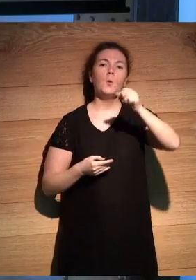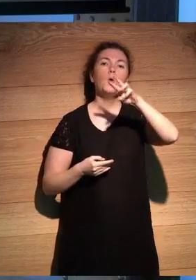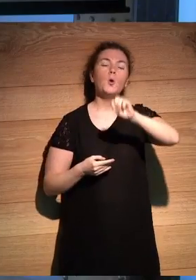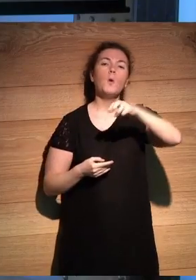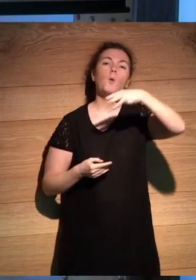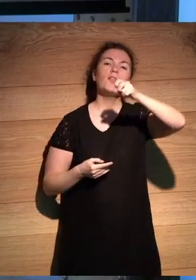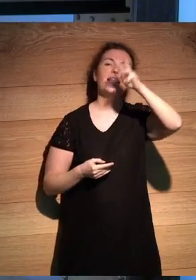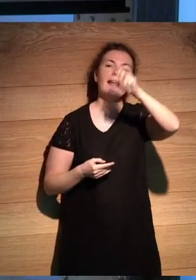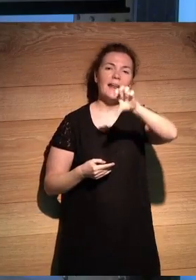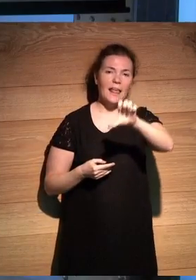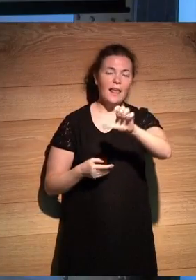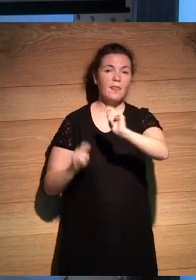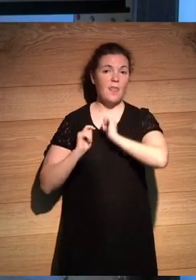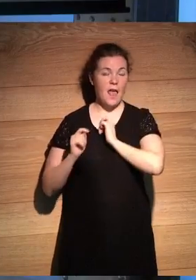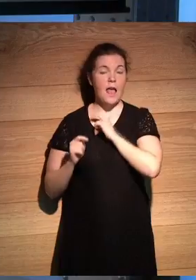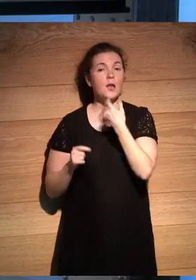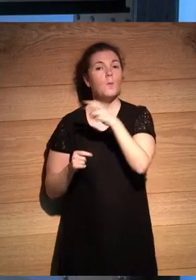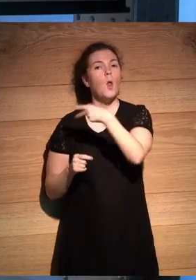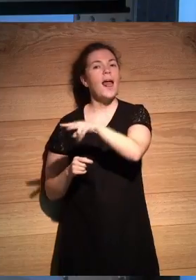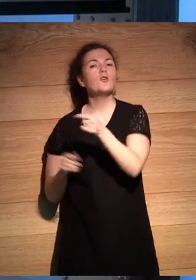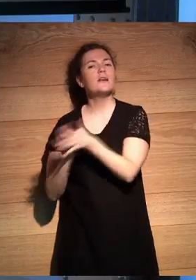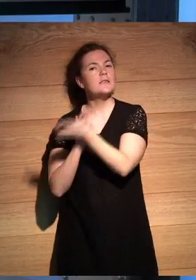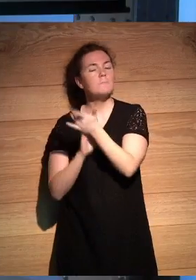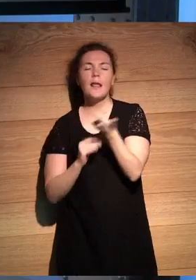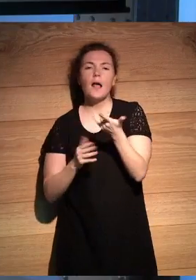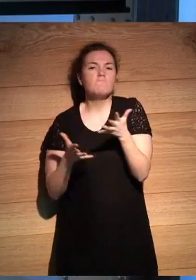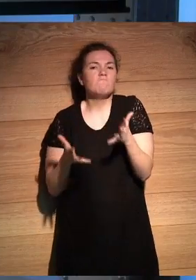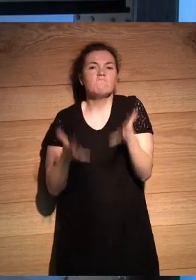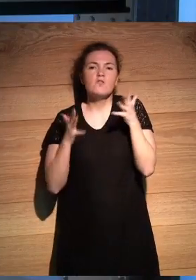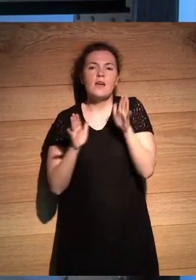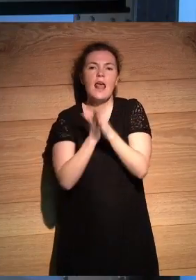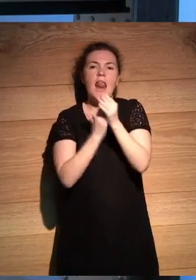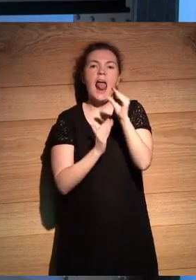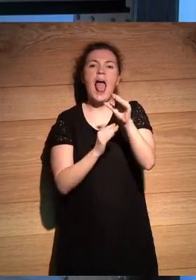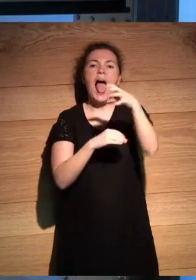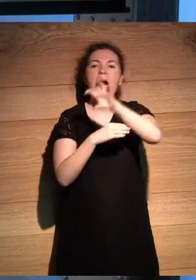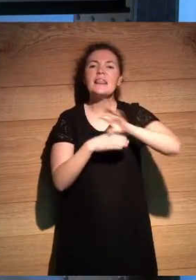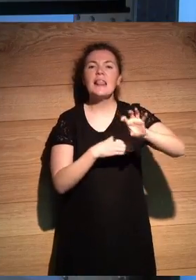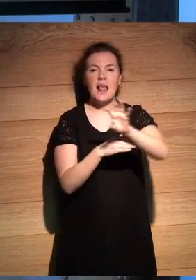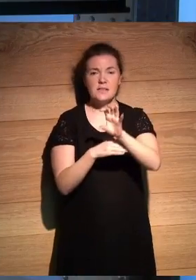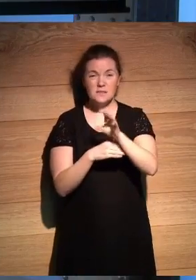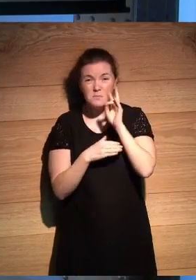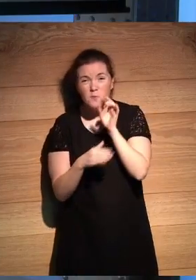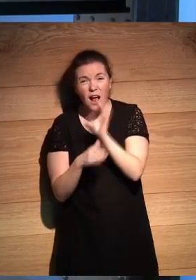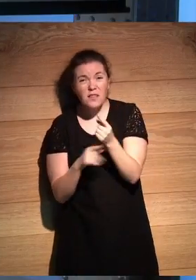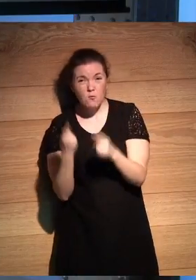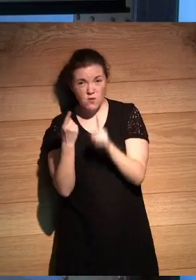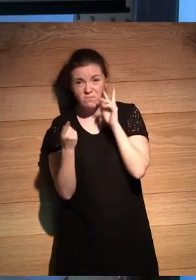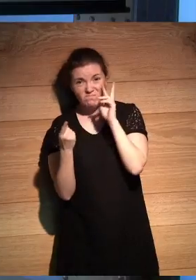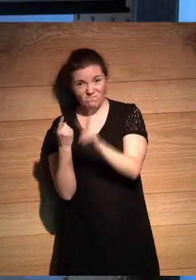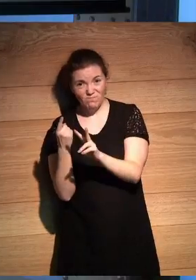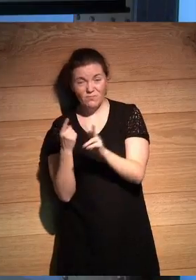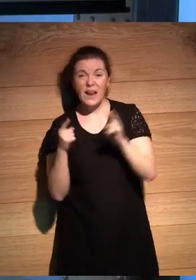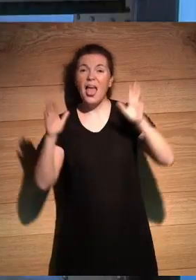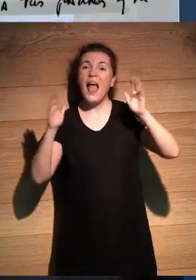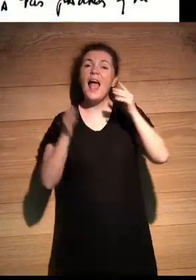en las que Bolaño habla de su pasión por el Atlas. Incluso en una de ellas, como veis, en la